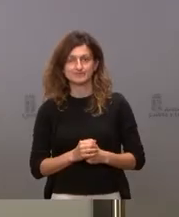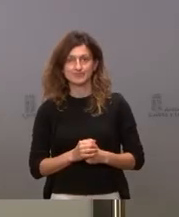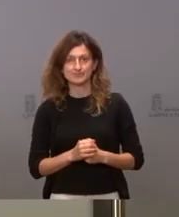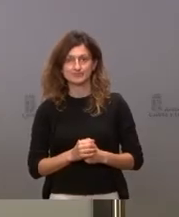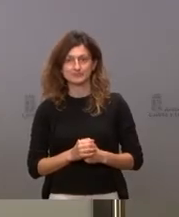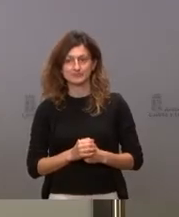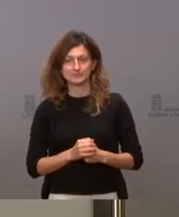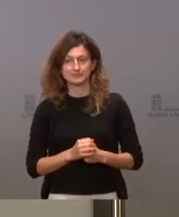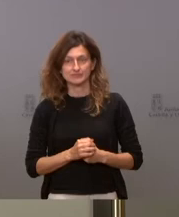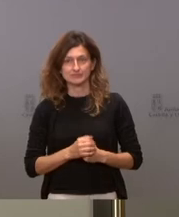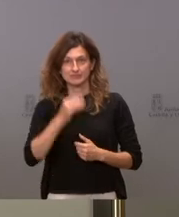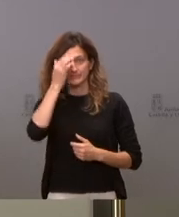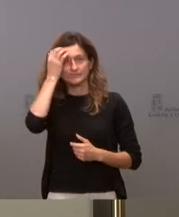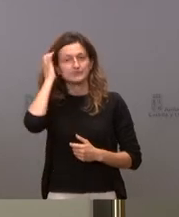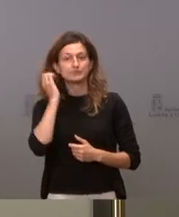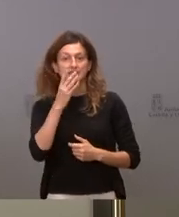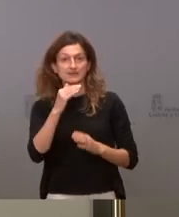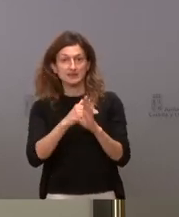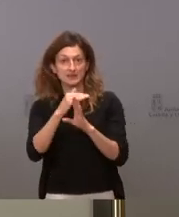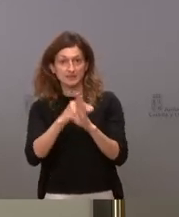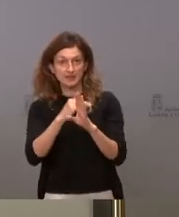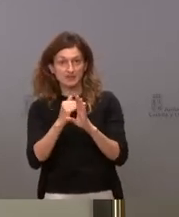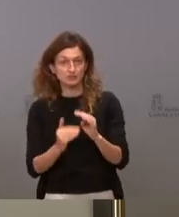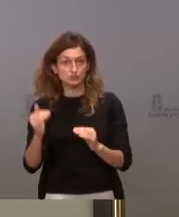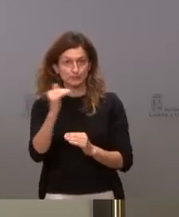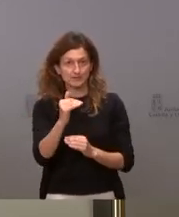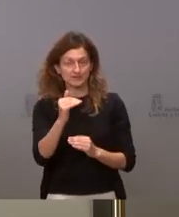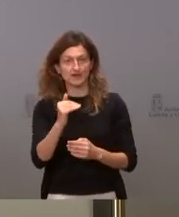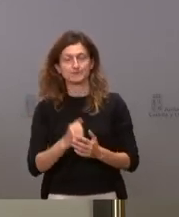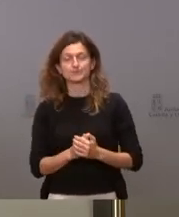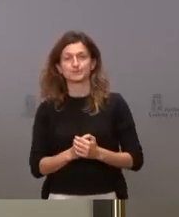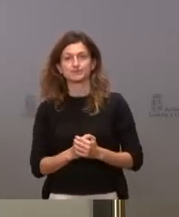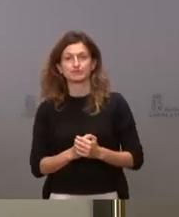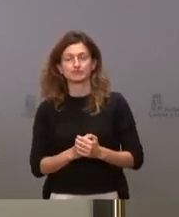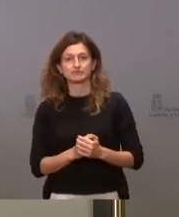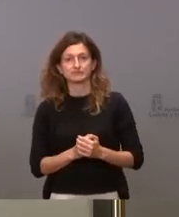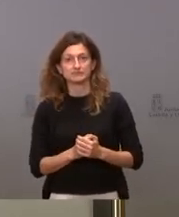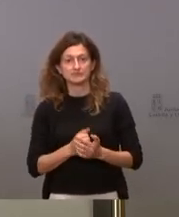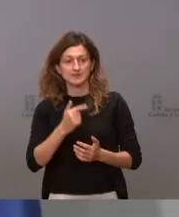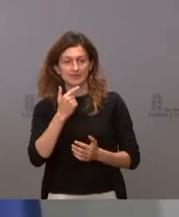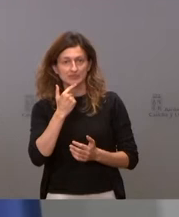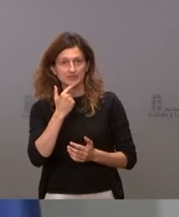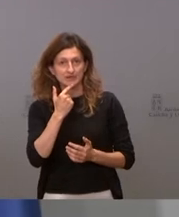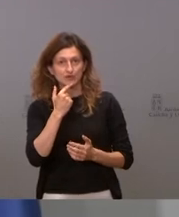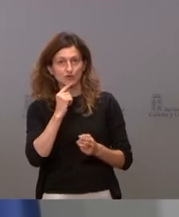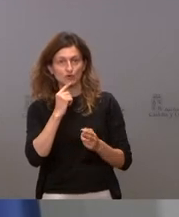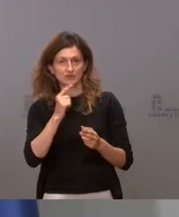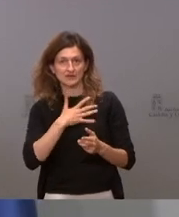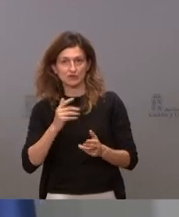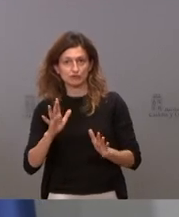Bien, sobre la subida de nivel, nosotros he de decir que, a riesgo de sorprenderles, somos